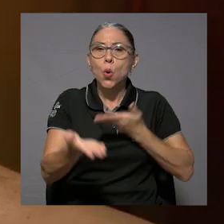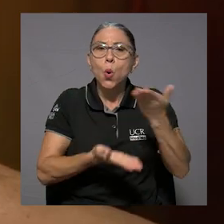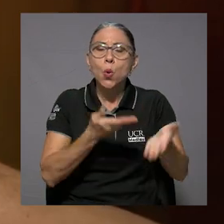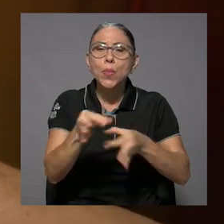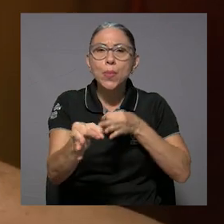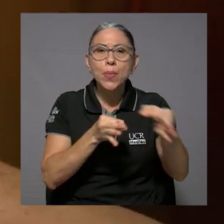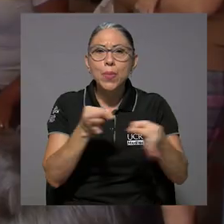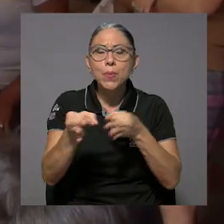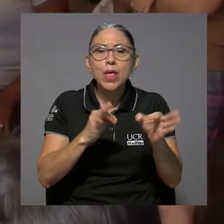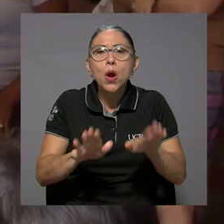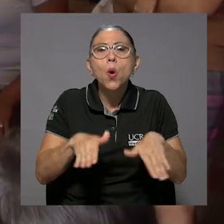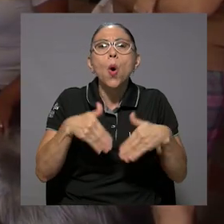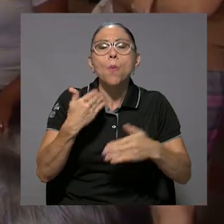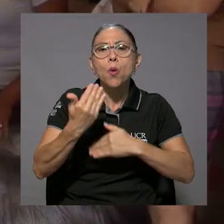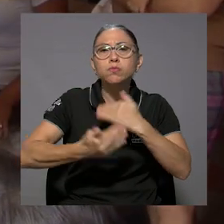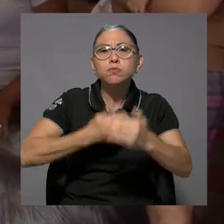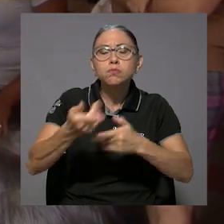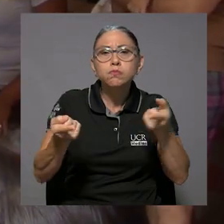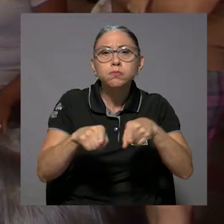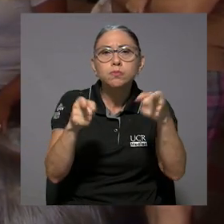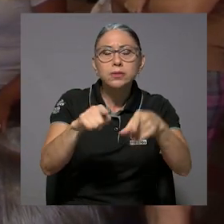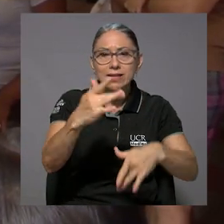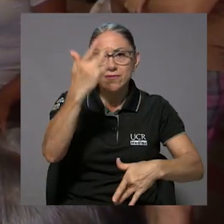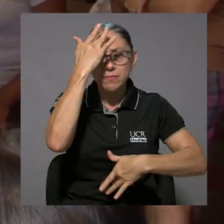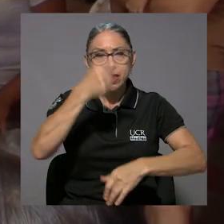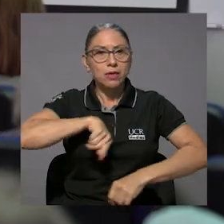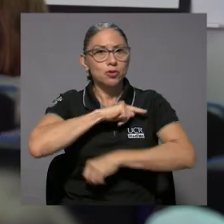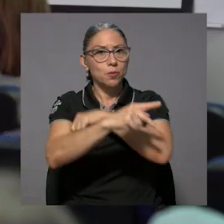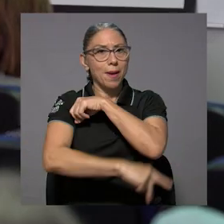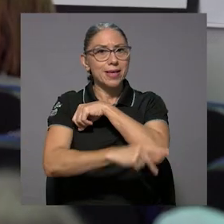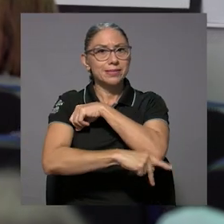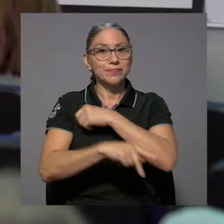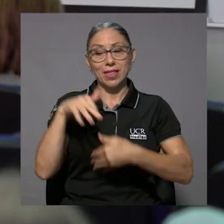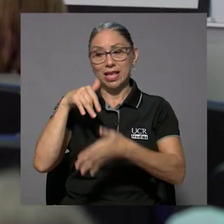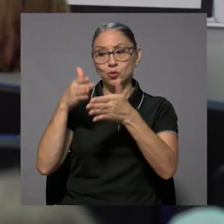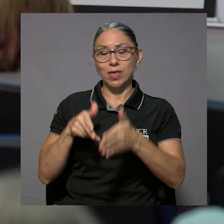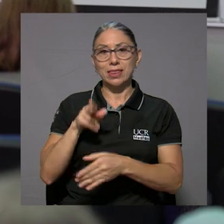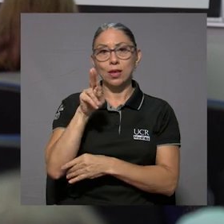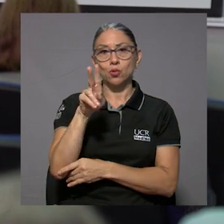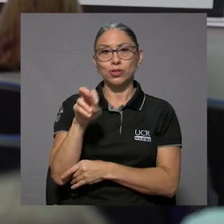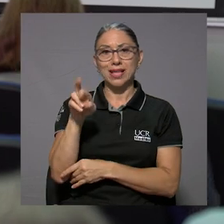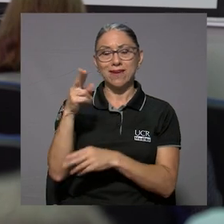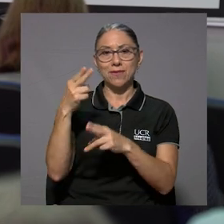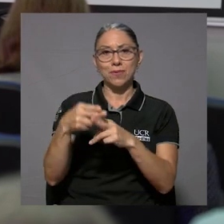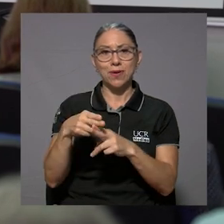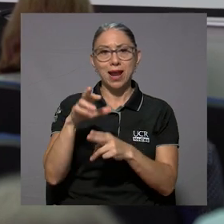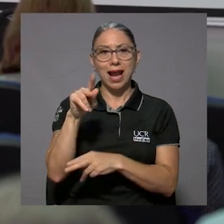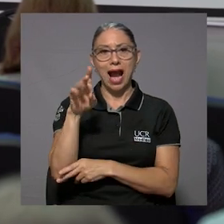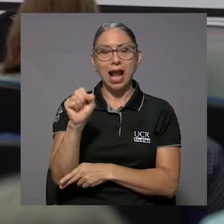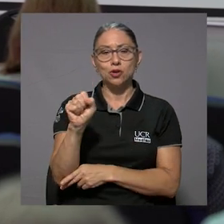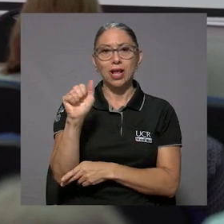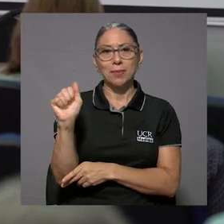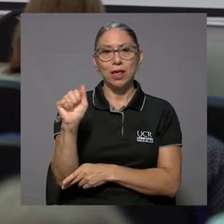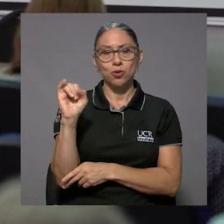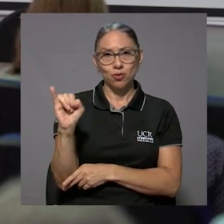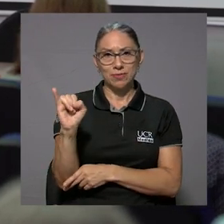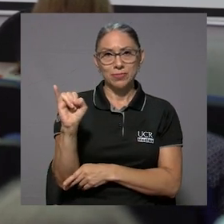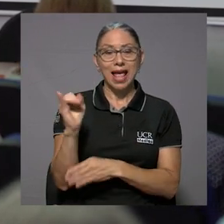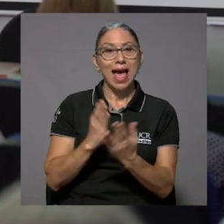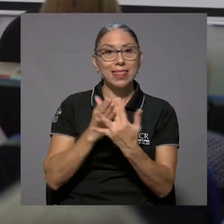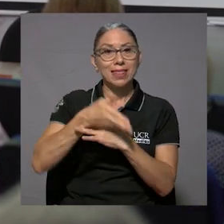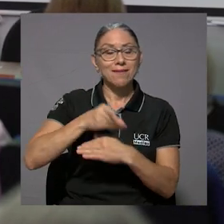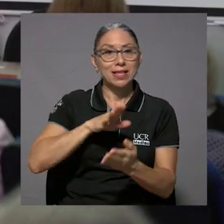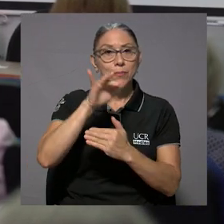Con el propósito de contribuir a explicar el desarrollo de esta enfermedad en nuestro país, el estudiante de la UCR, Carlos